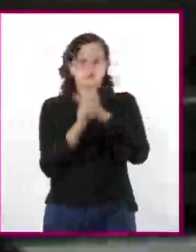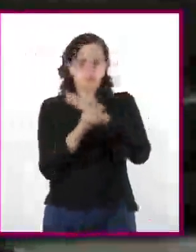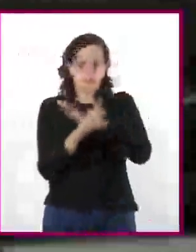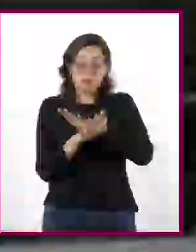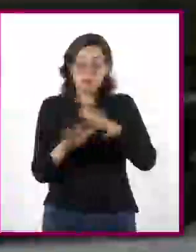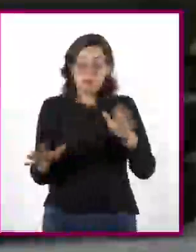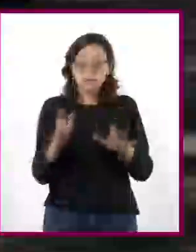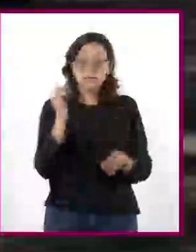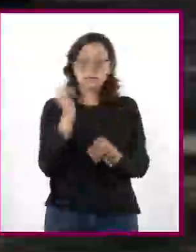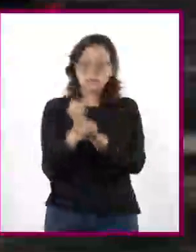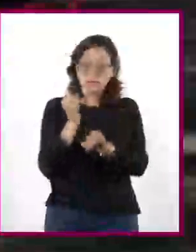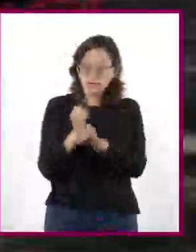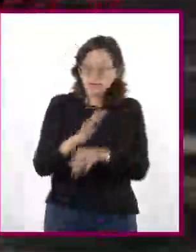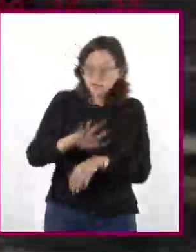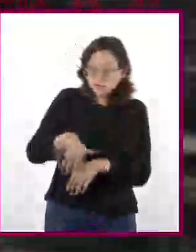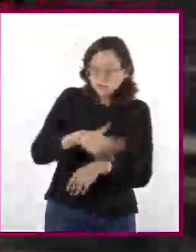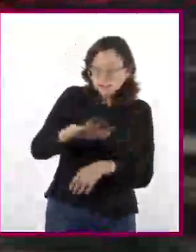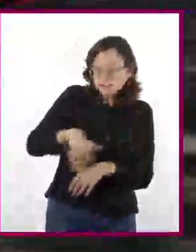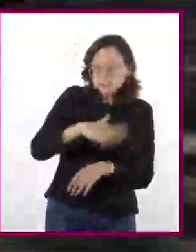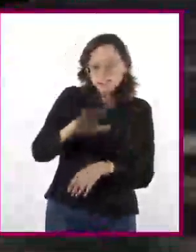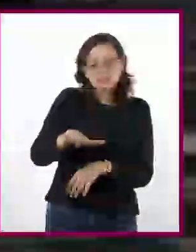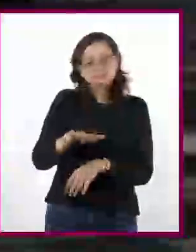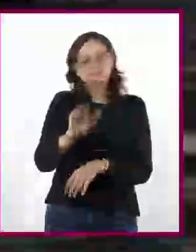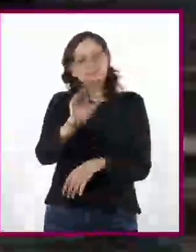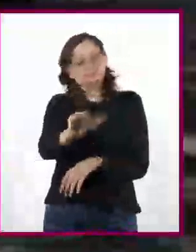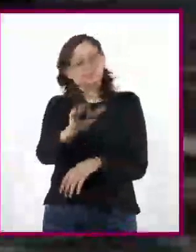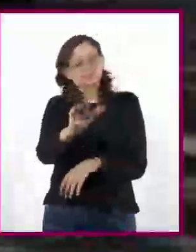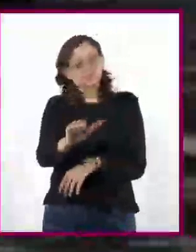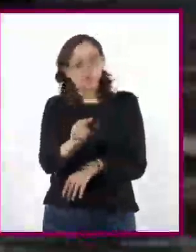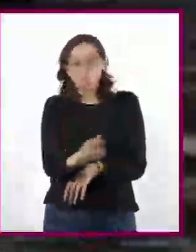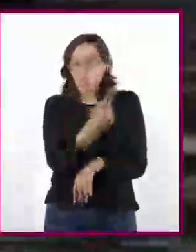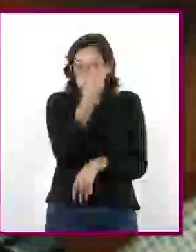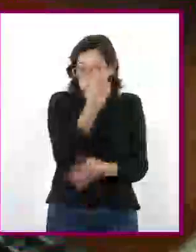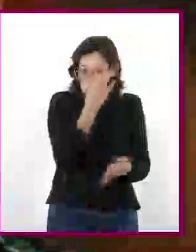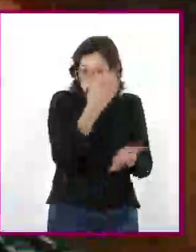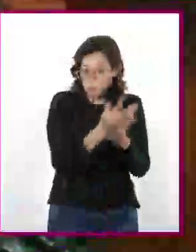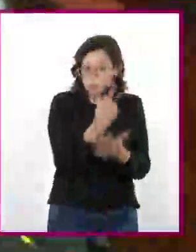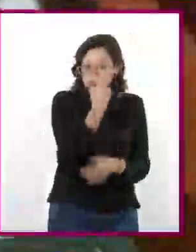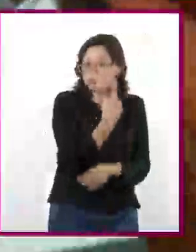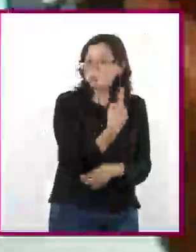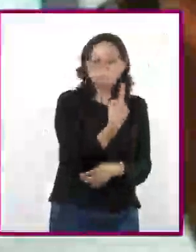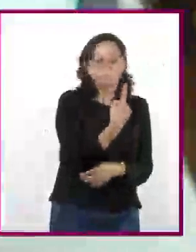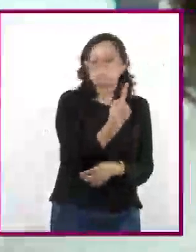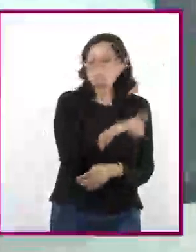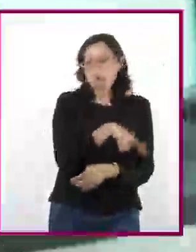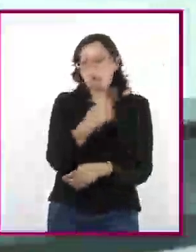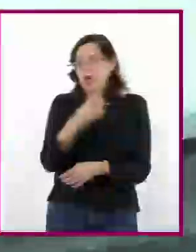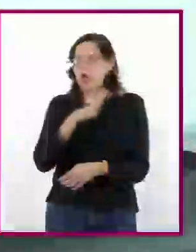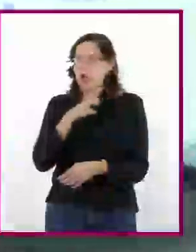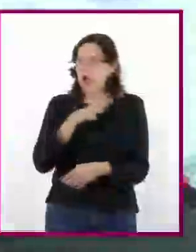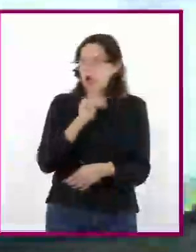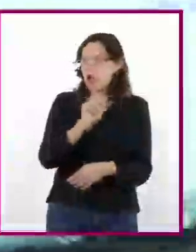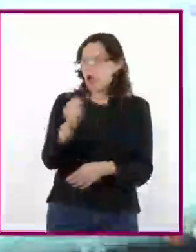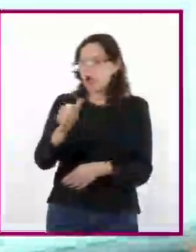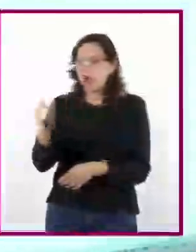la búsqueda de información en la red te recomendamos utilizar más de un buscador. En el caso de Google,